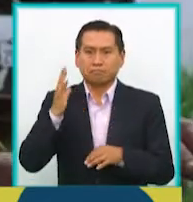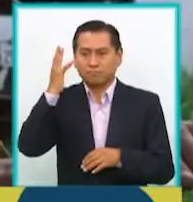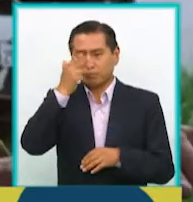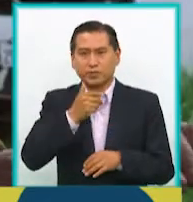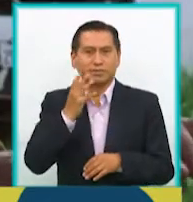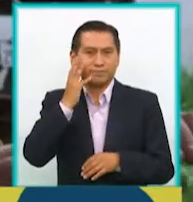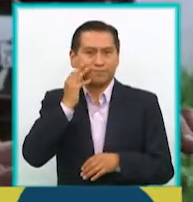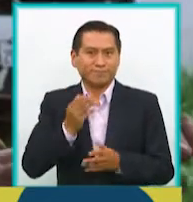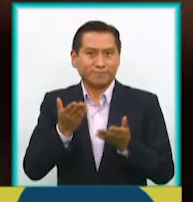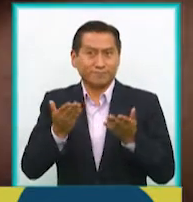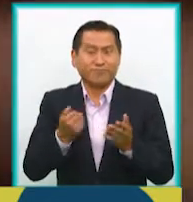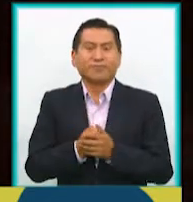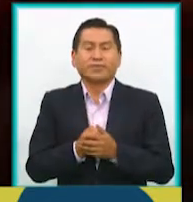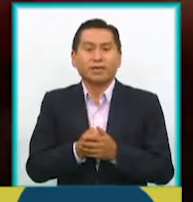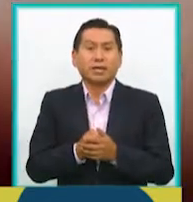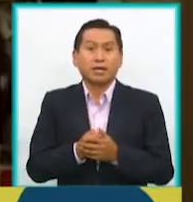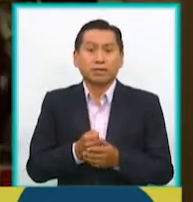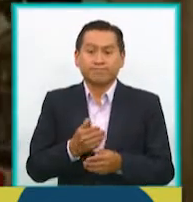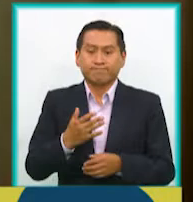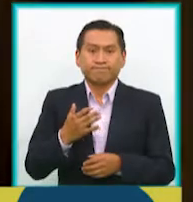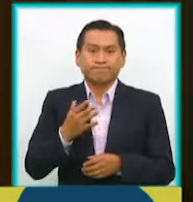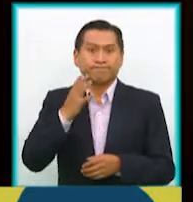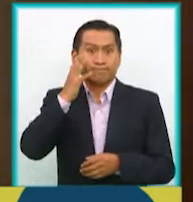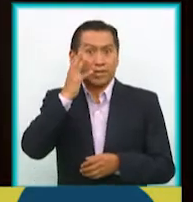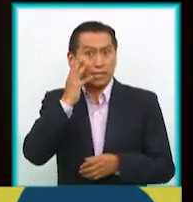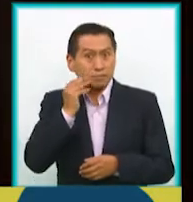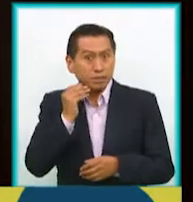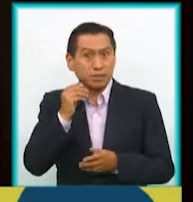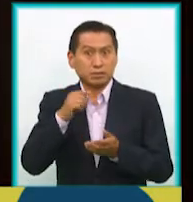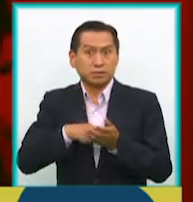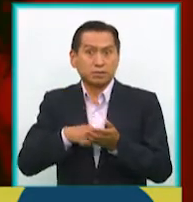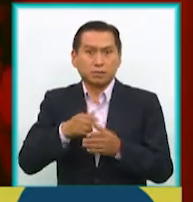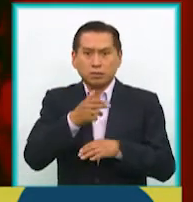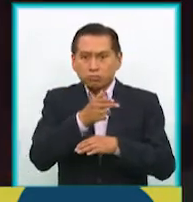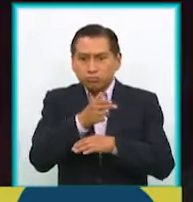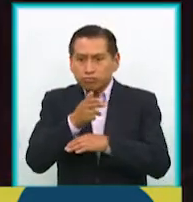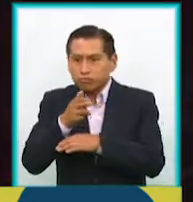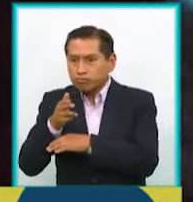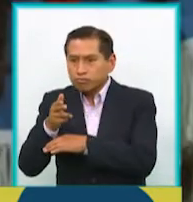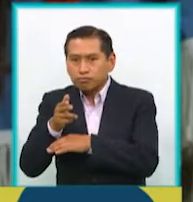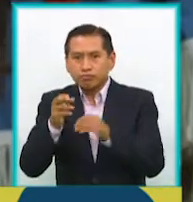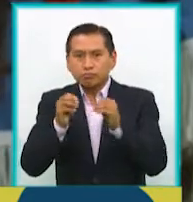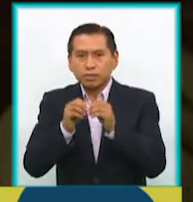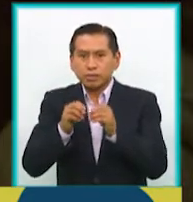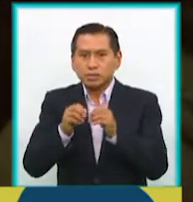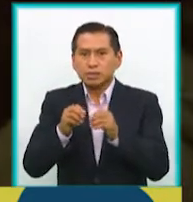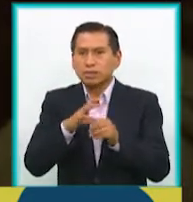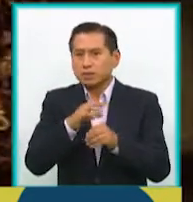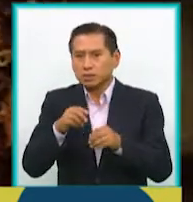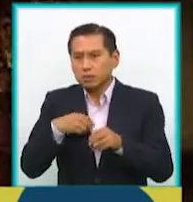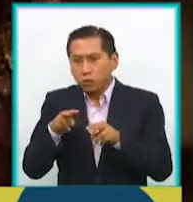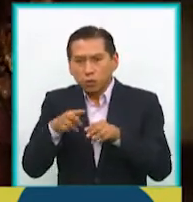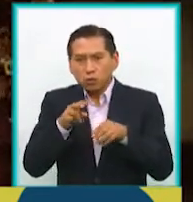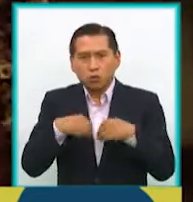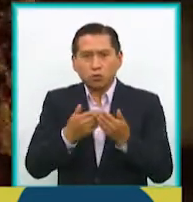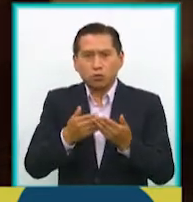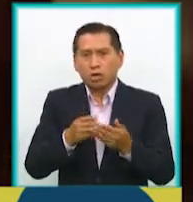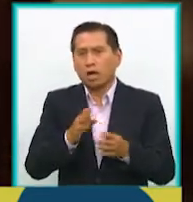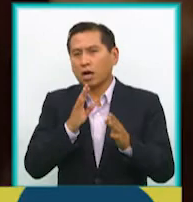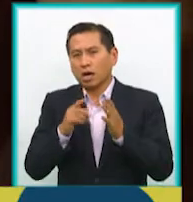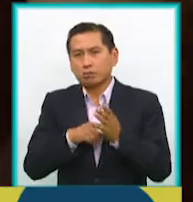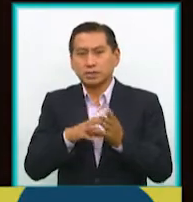tanto en la experiencia de filmar, pero también en la experiencia de